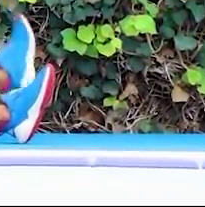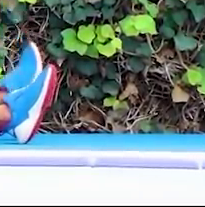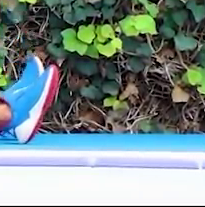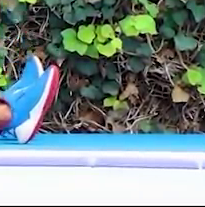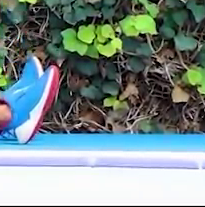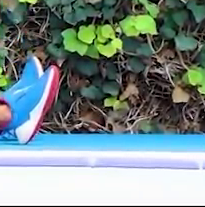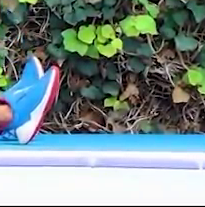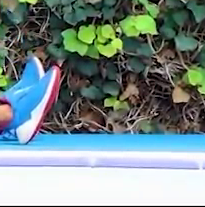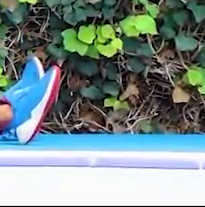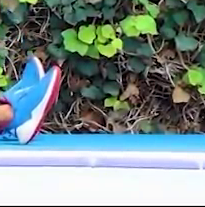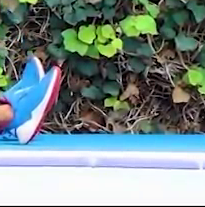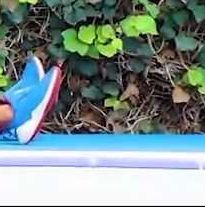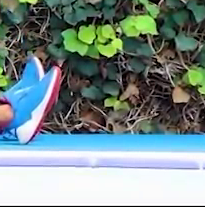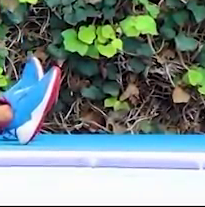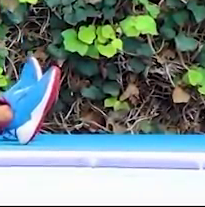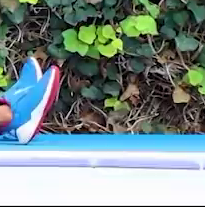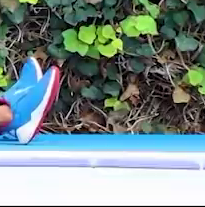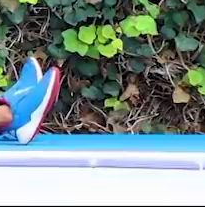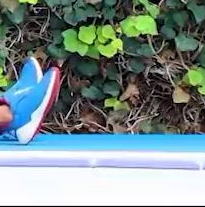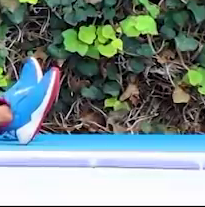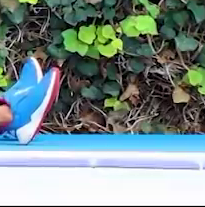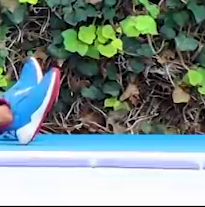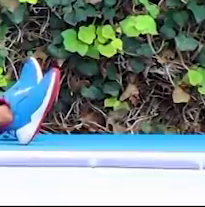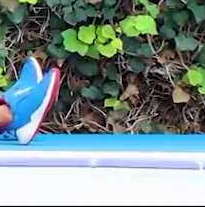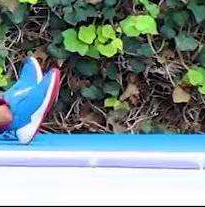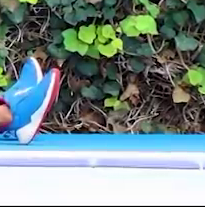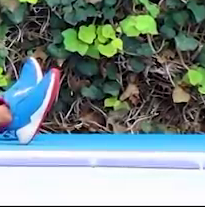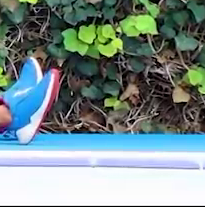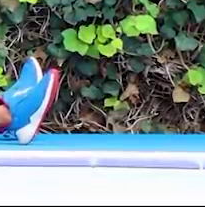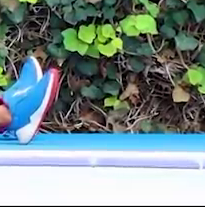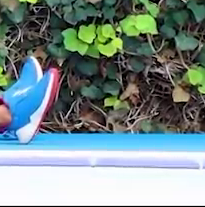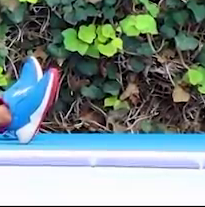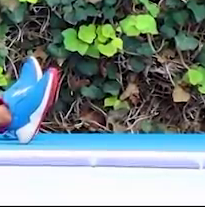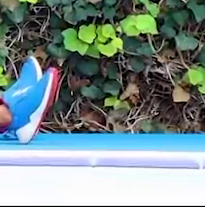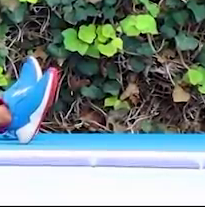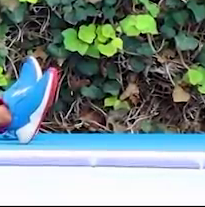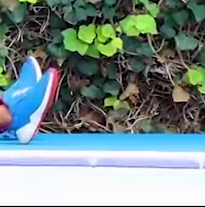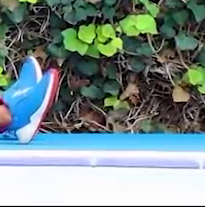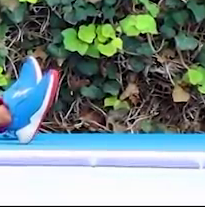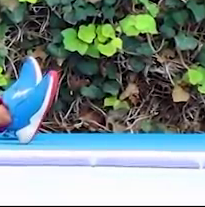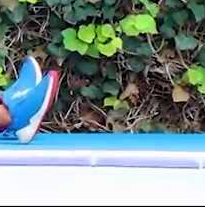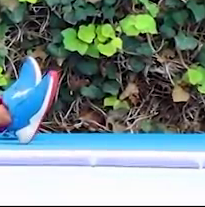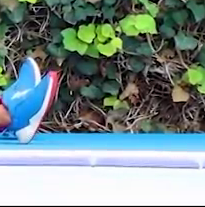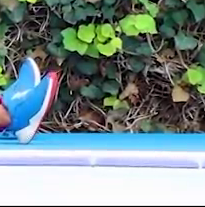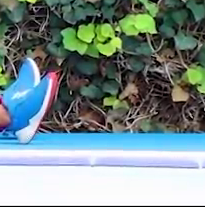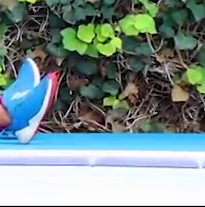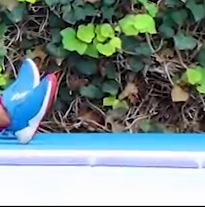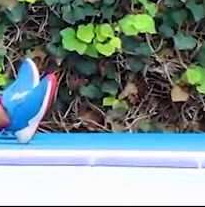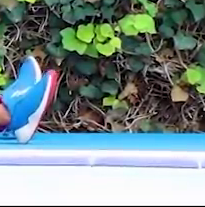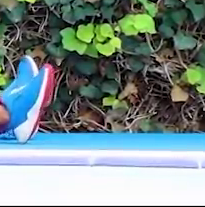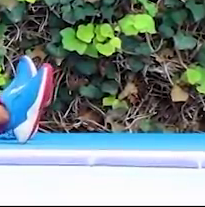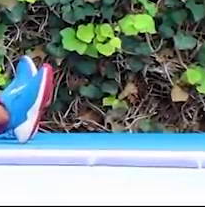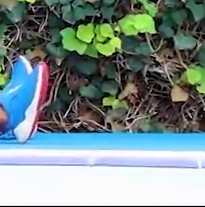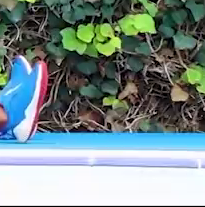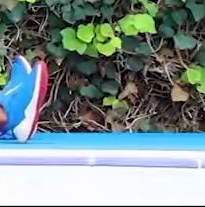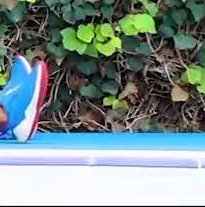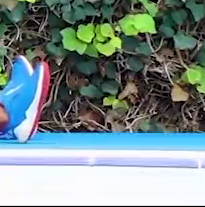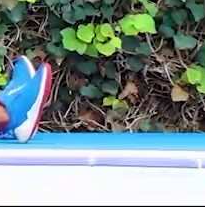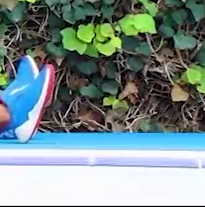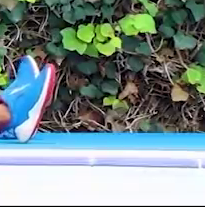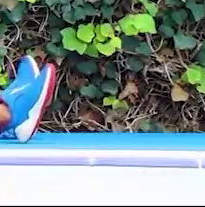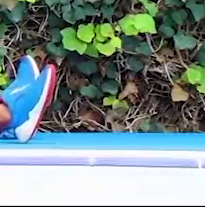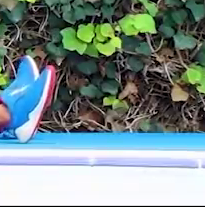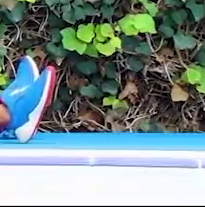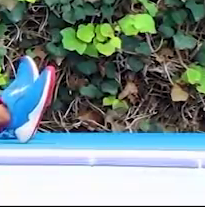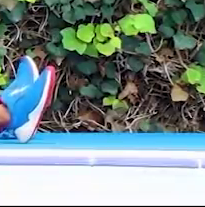más, descansamos, respiramos, volvemos a respirar y